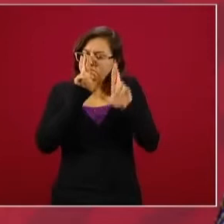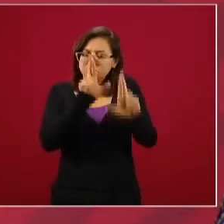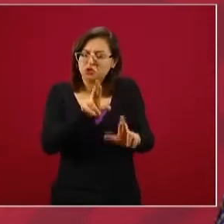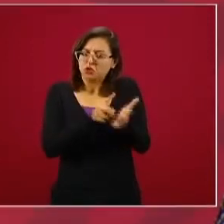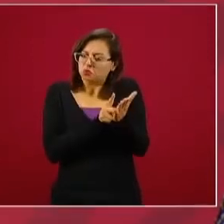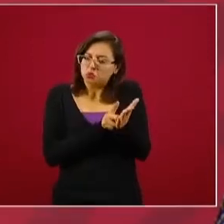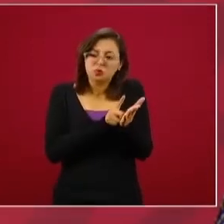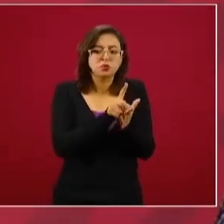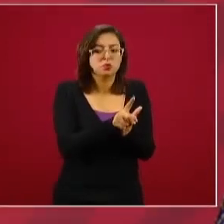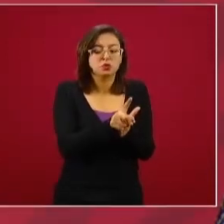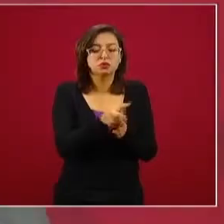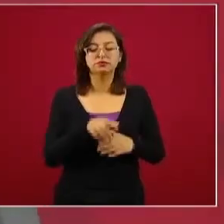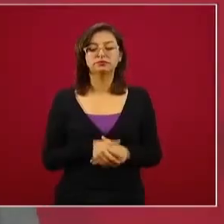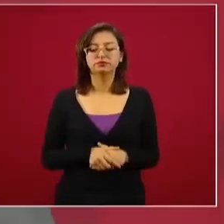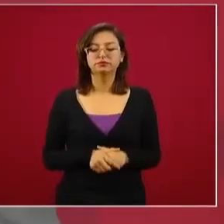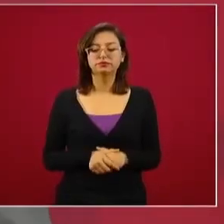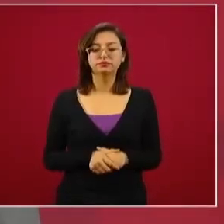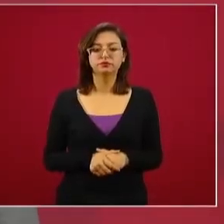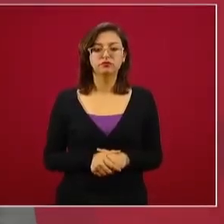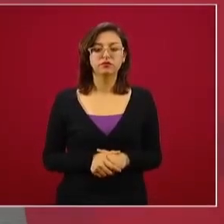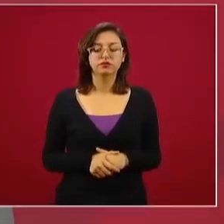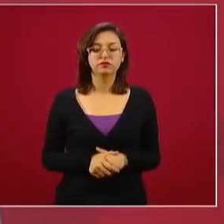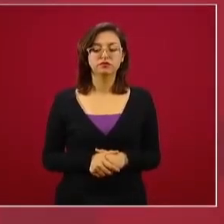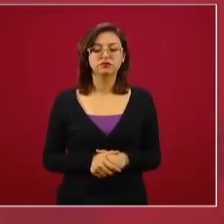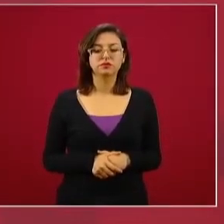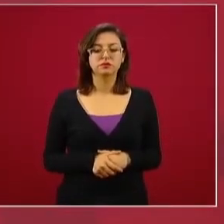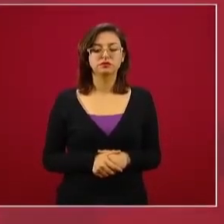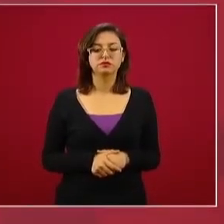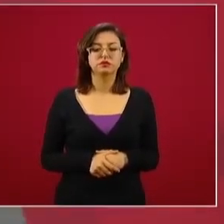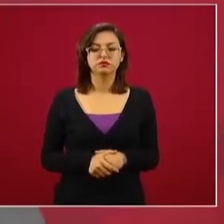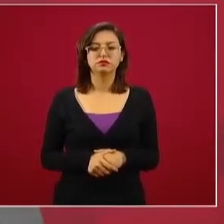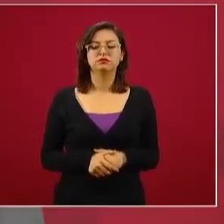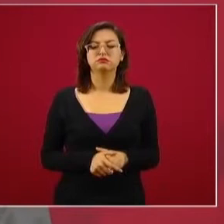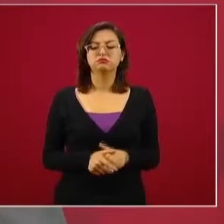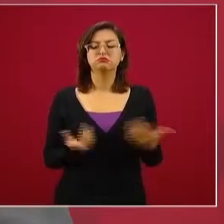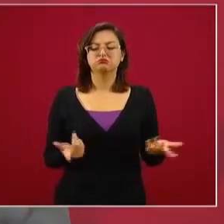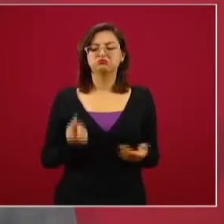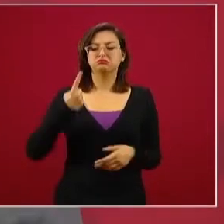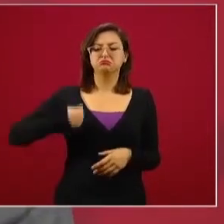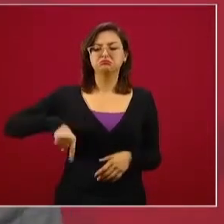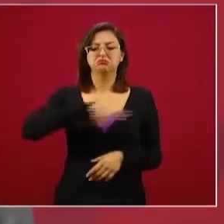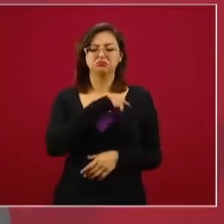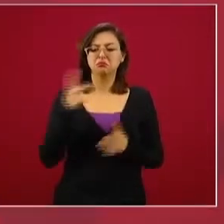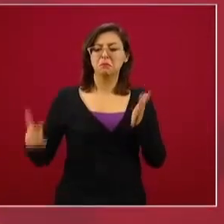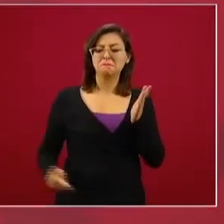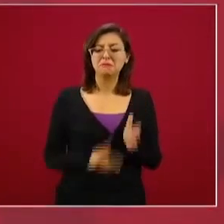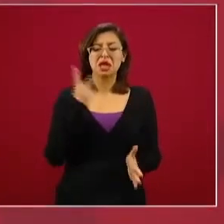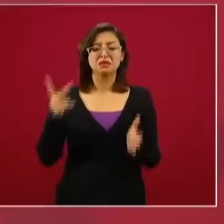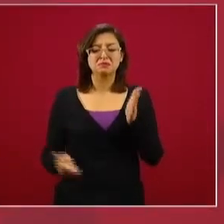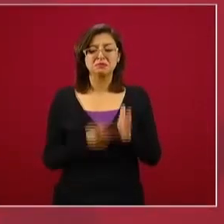Vamos a estar informando constantemente,